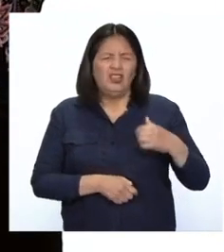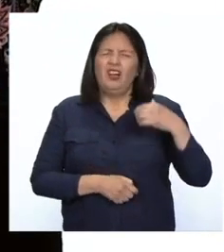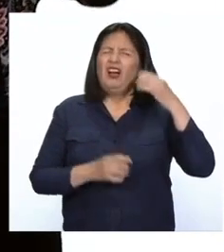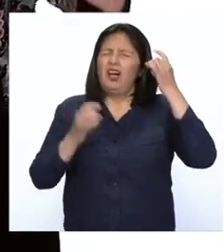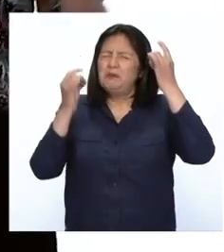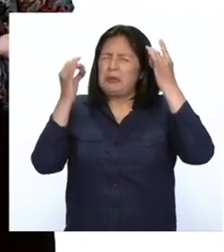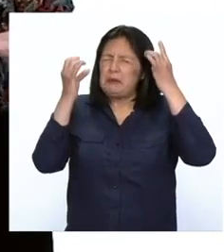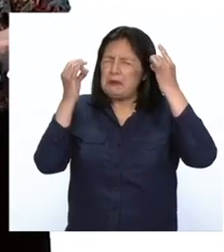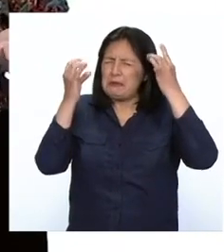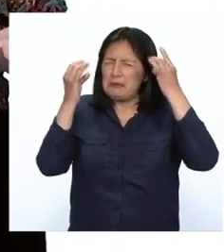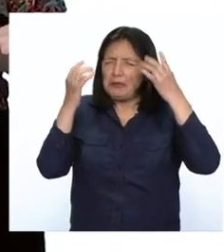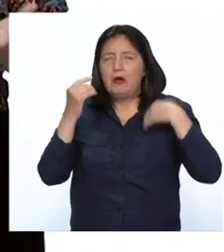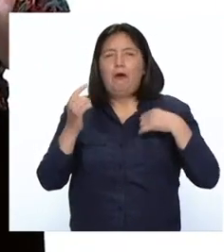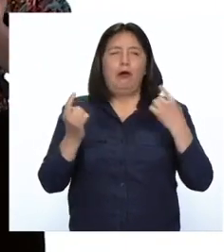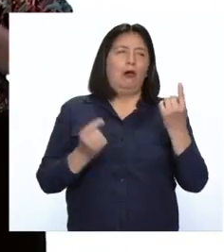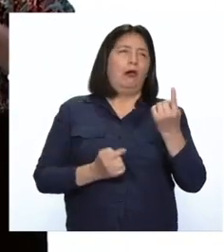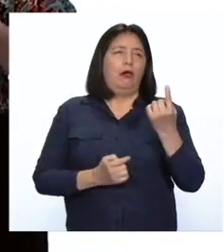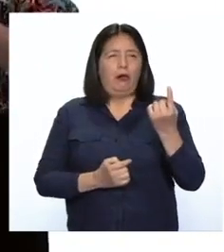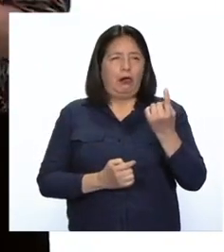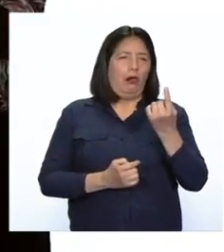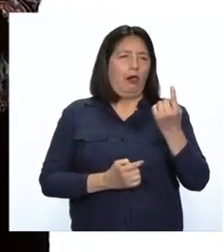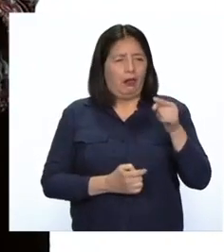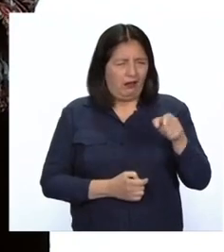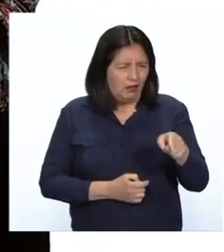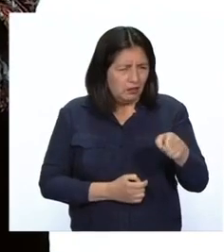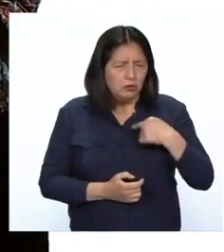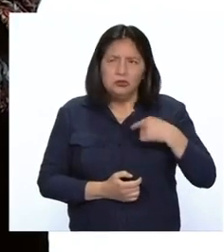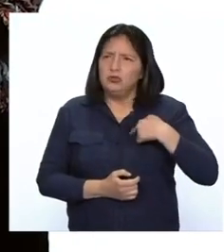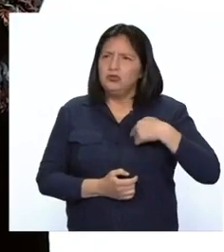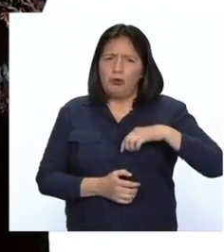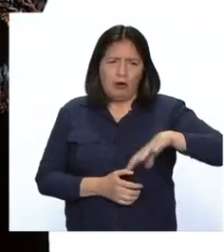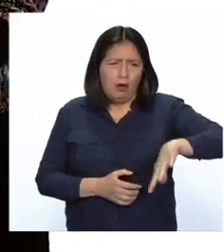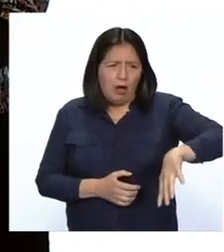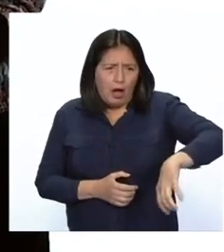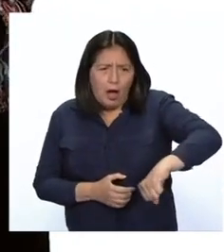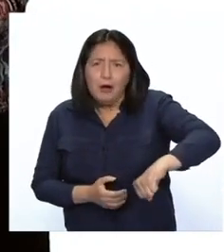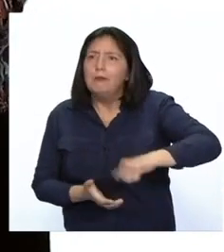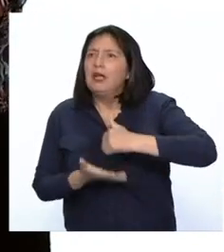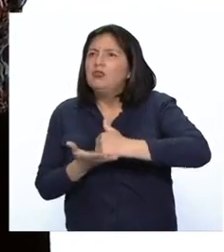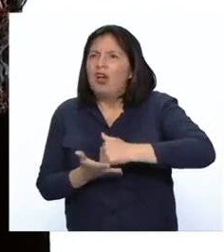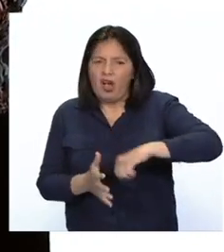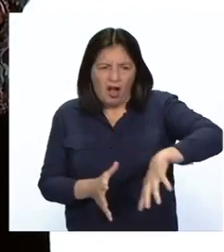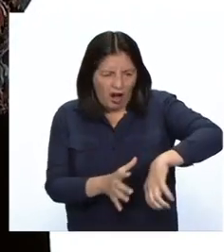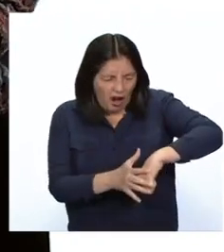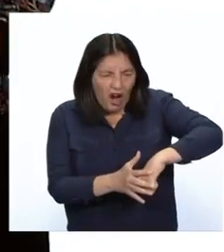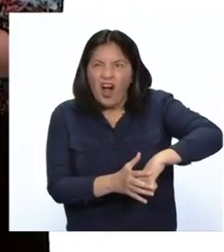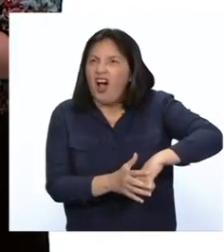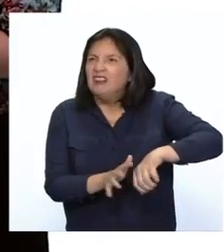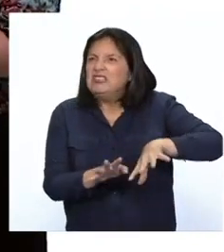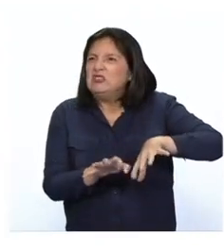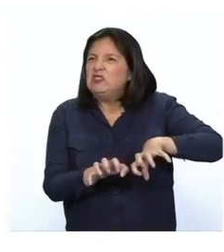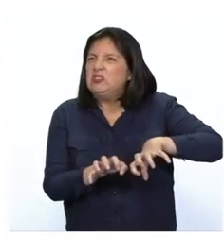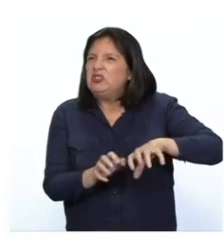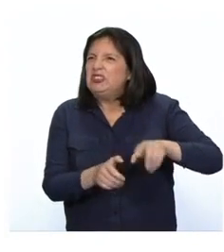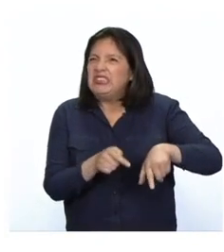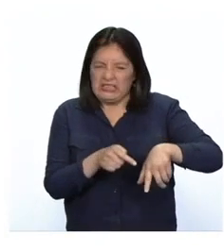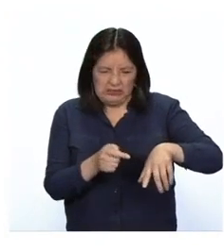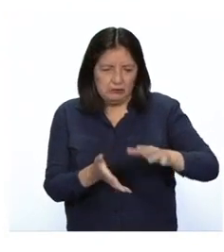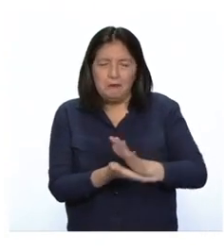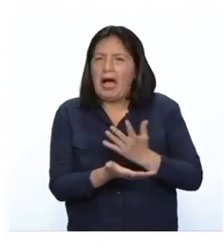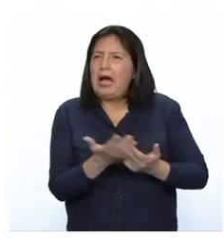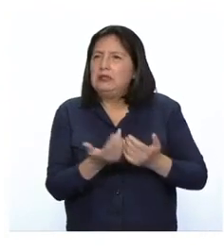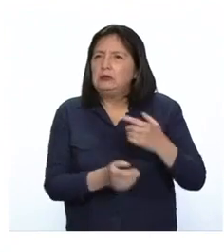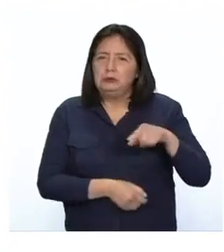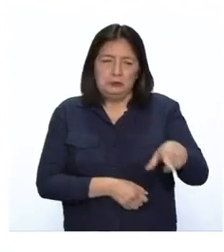cabeza o mareos repentinos. Y cuando yo le tomaba de la mano para ayudarla, sus manos estaban muy frías. Desde que